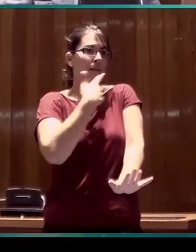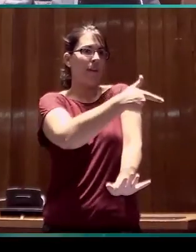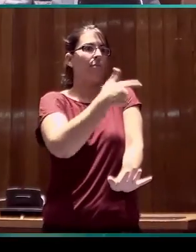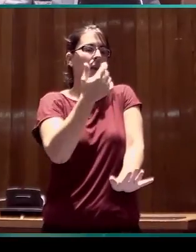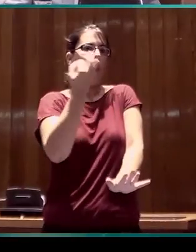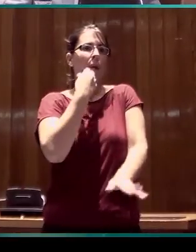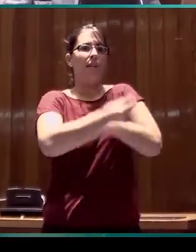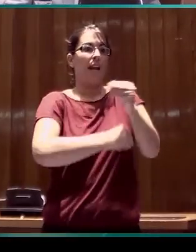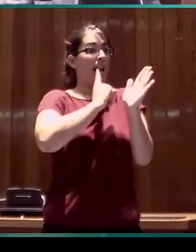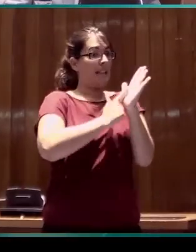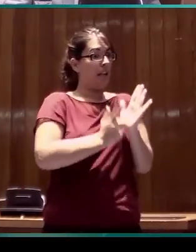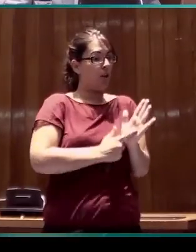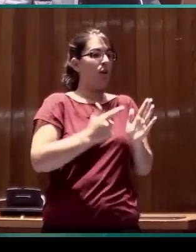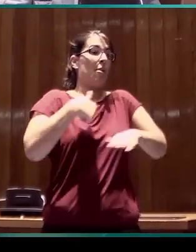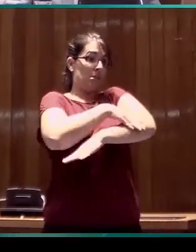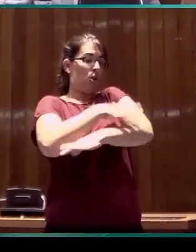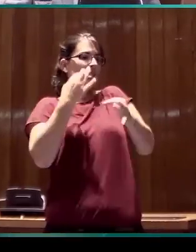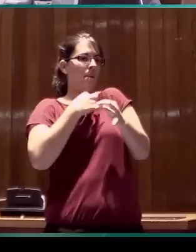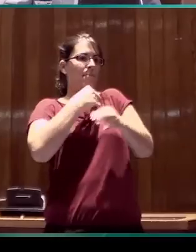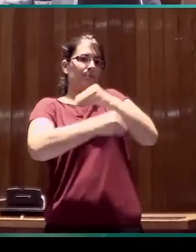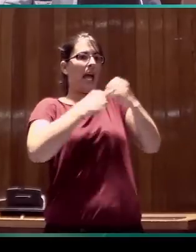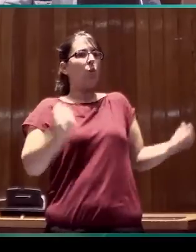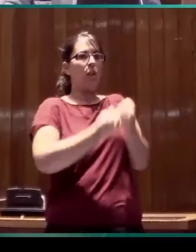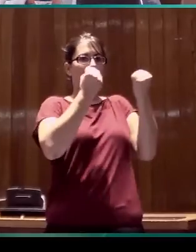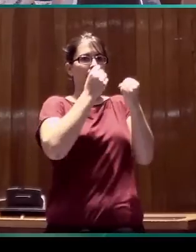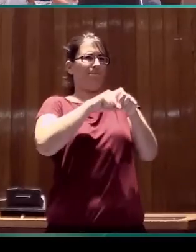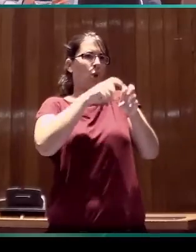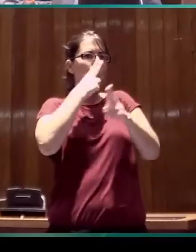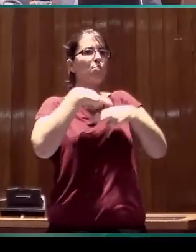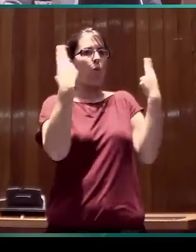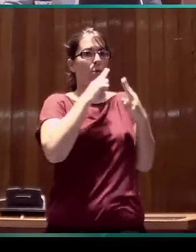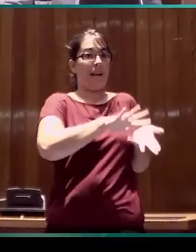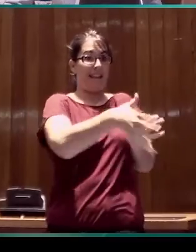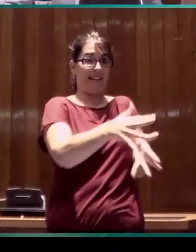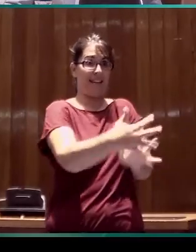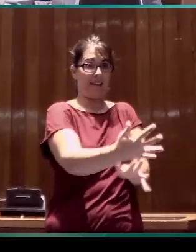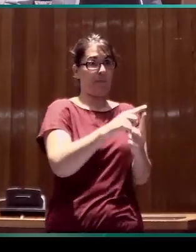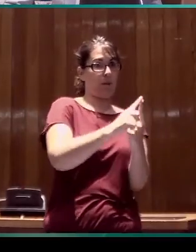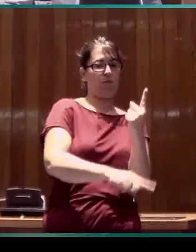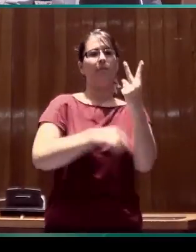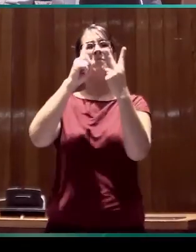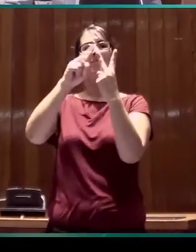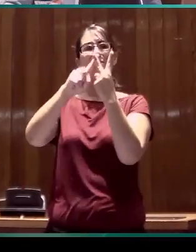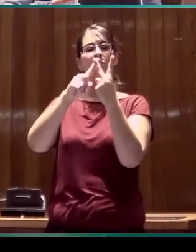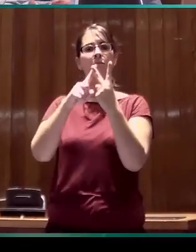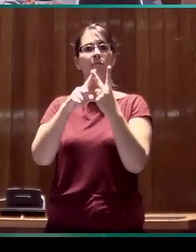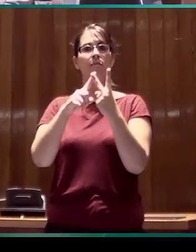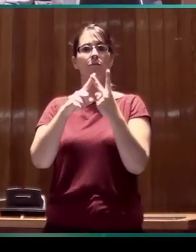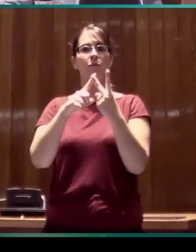actuaciones de carácter público. Por otro lado, evidentemente, tenemos los agentes sociales,